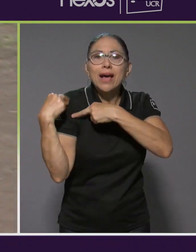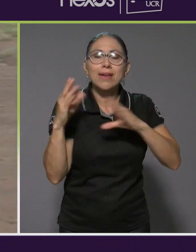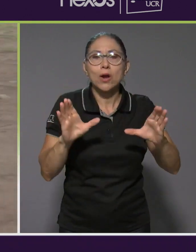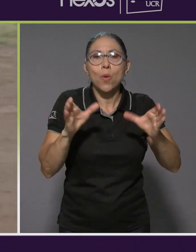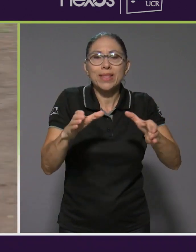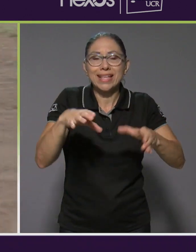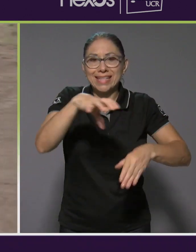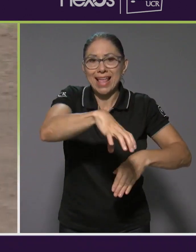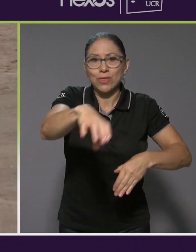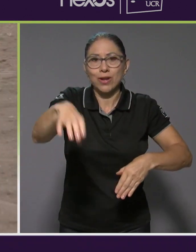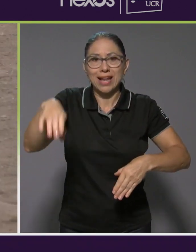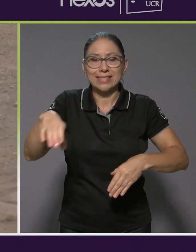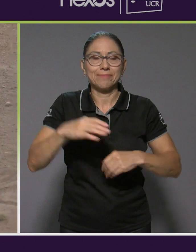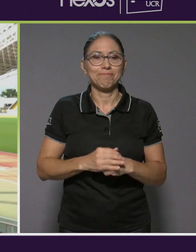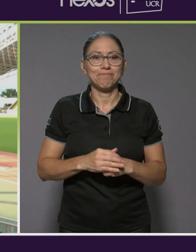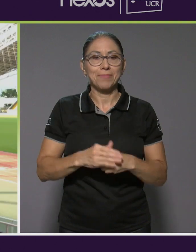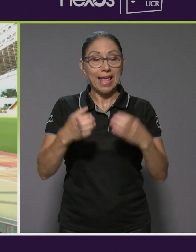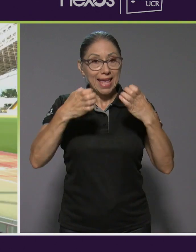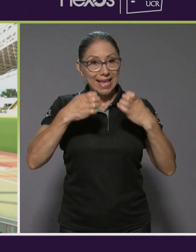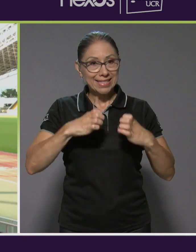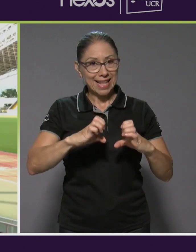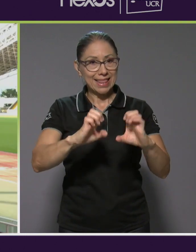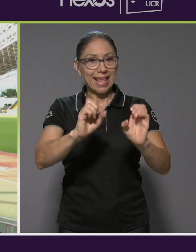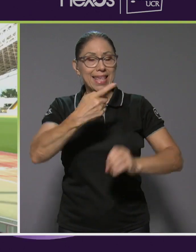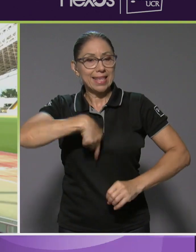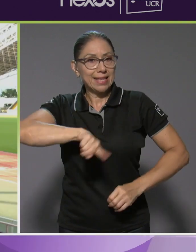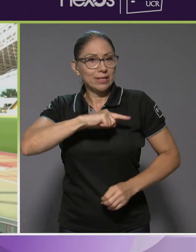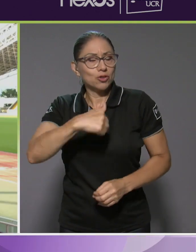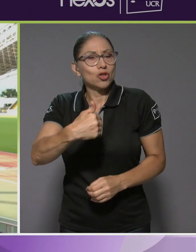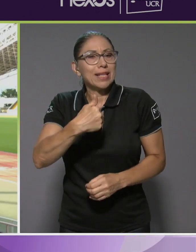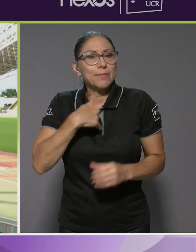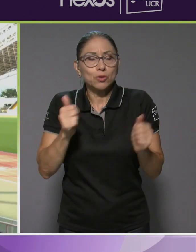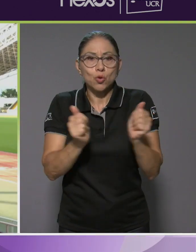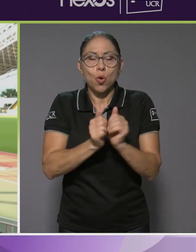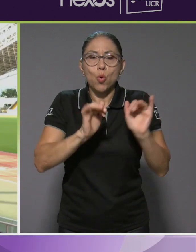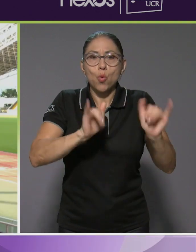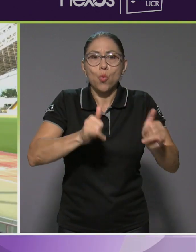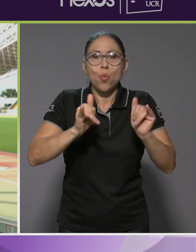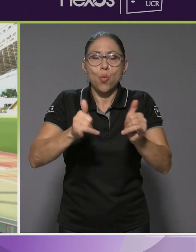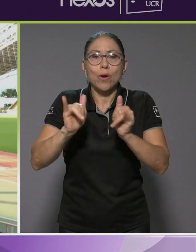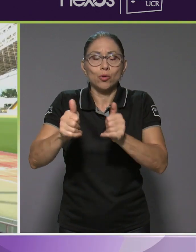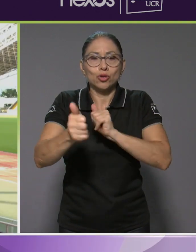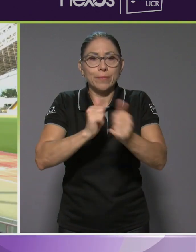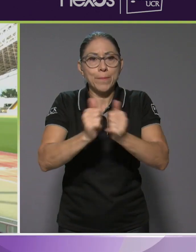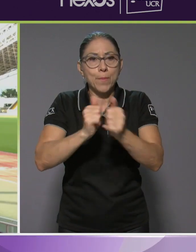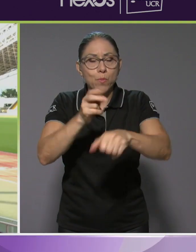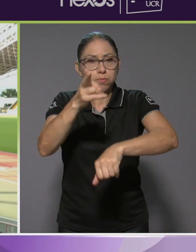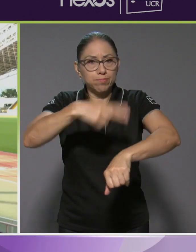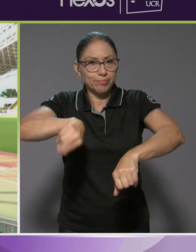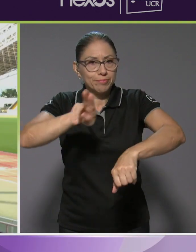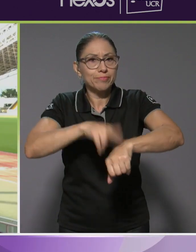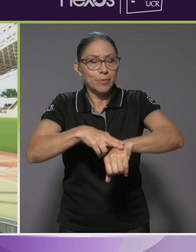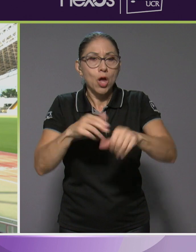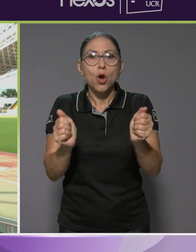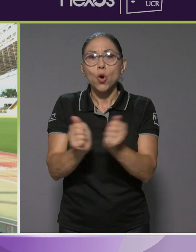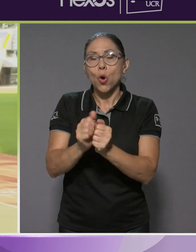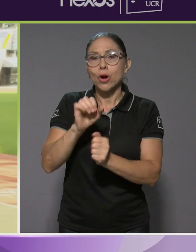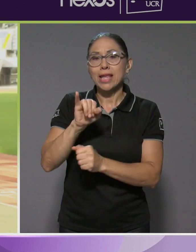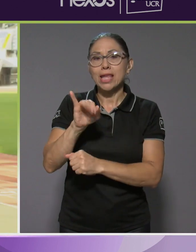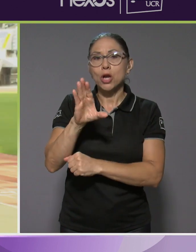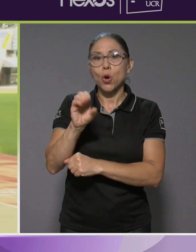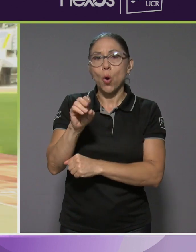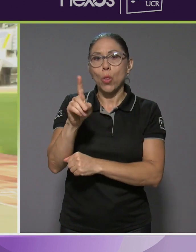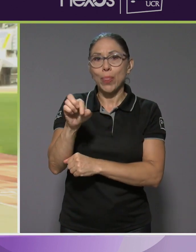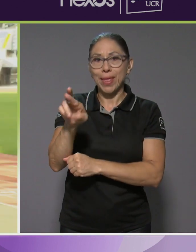Sí, precisamente la estrategia que teníamos con los Juegos Deportivos Nacionales, con ICOER, es esa.